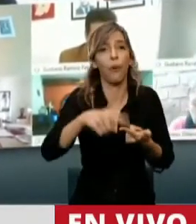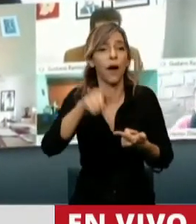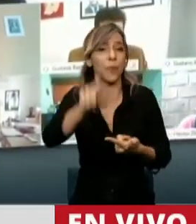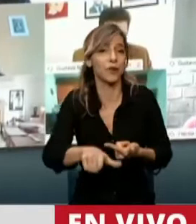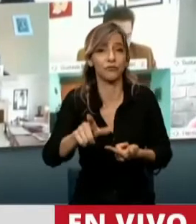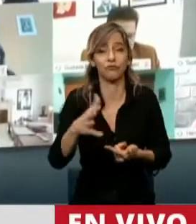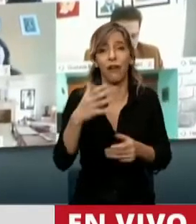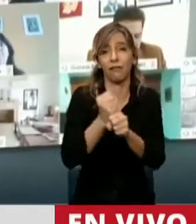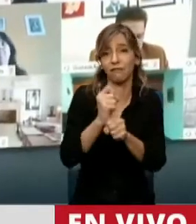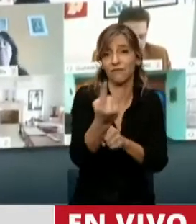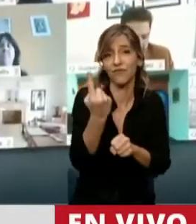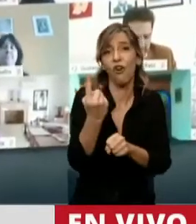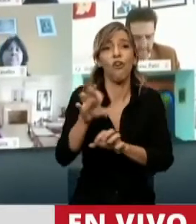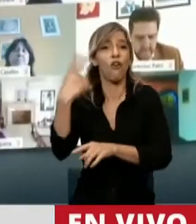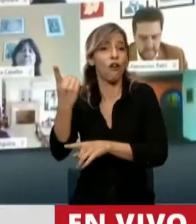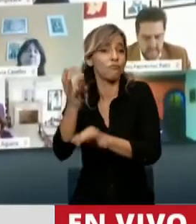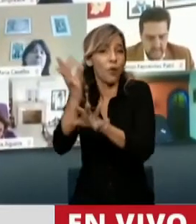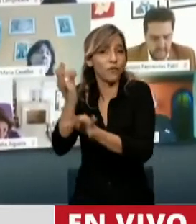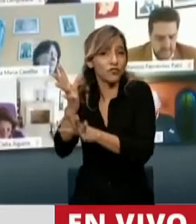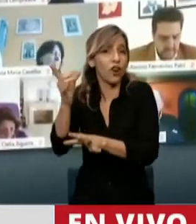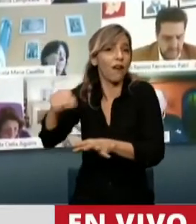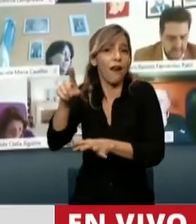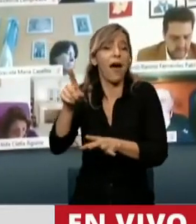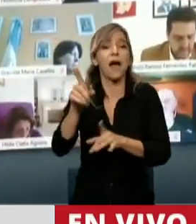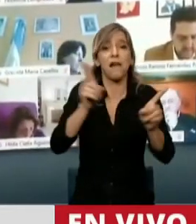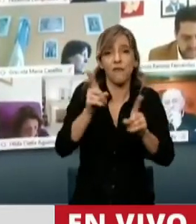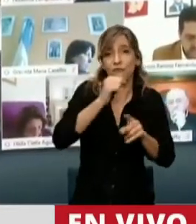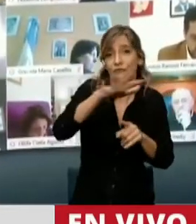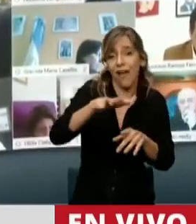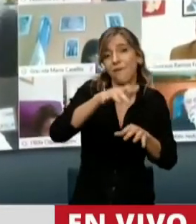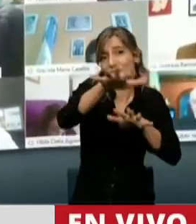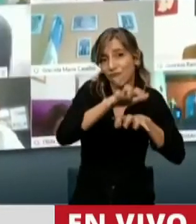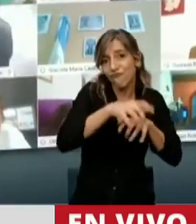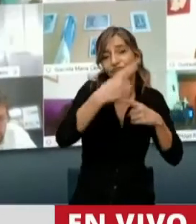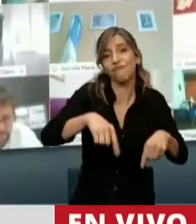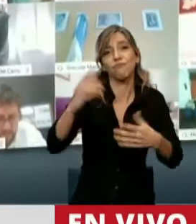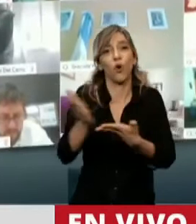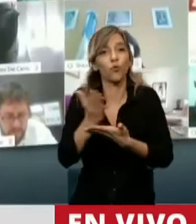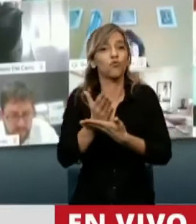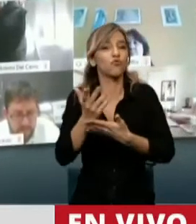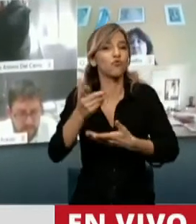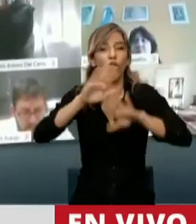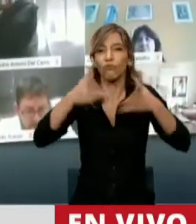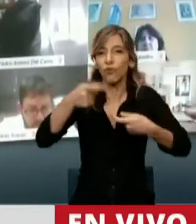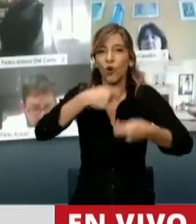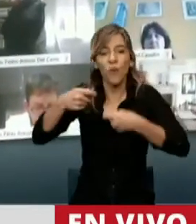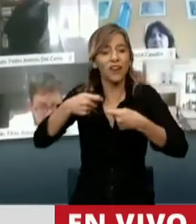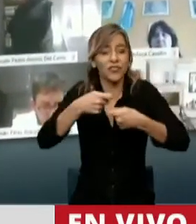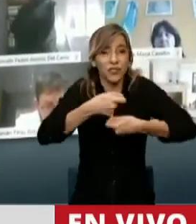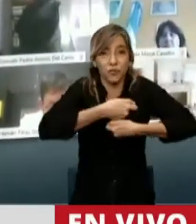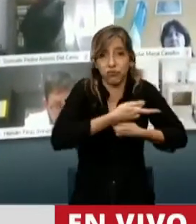contrapropistas, profesionales, productores agropecuarios, industriales, comercios de todos los rincones de la Argentina.